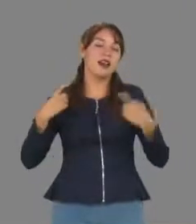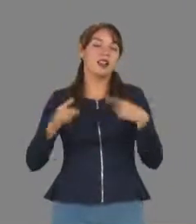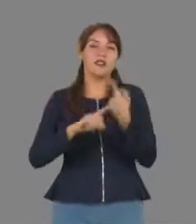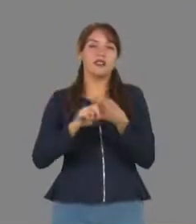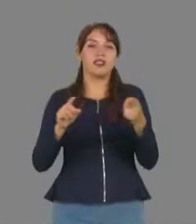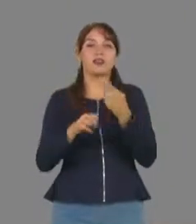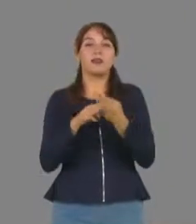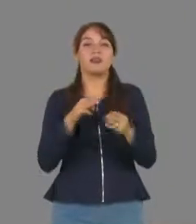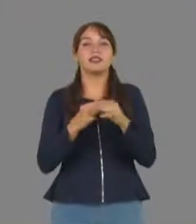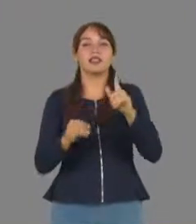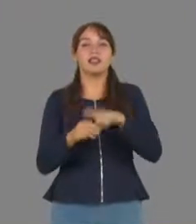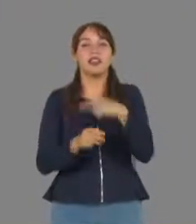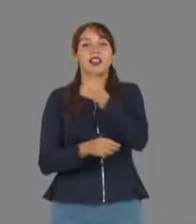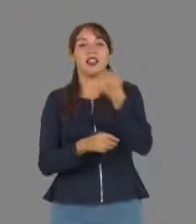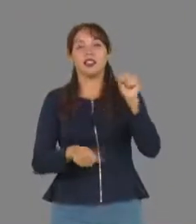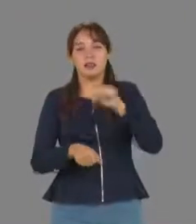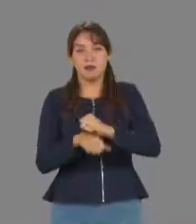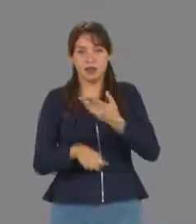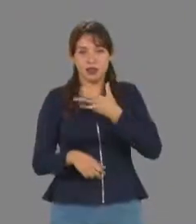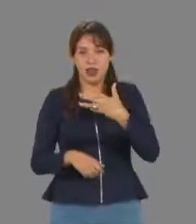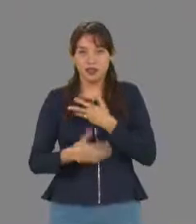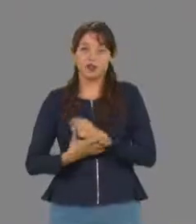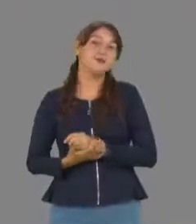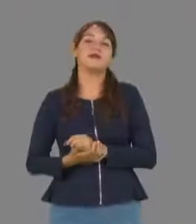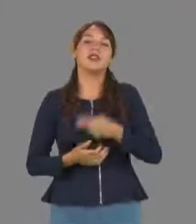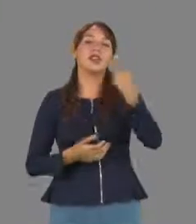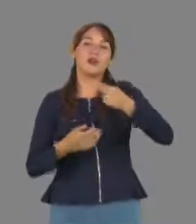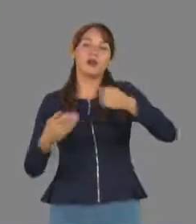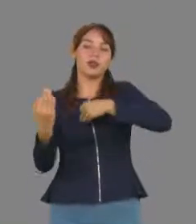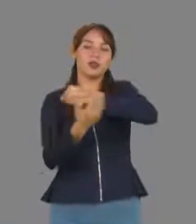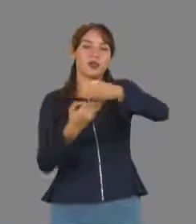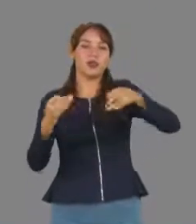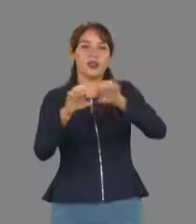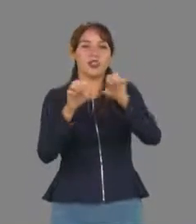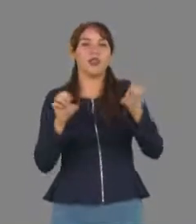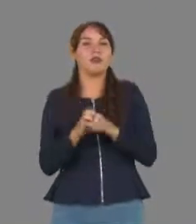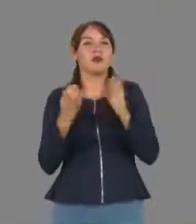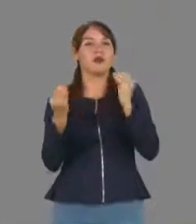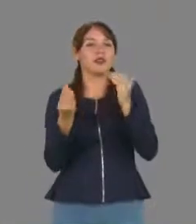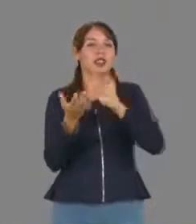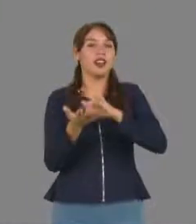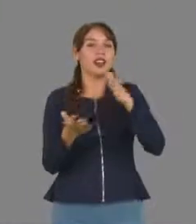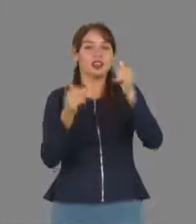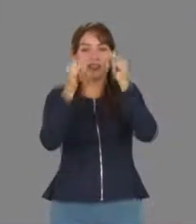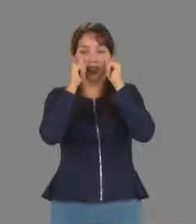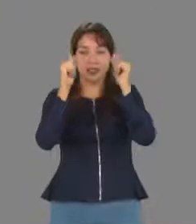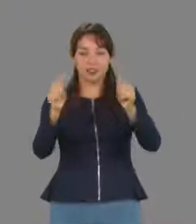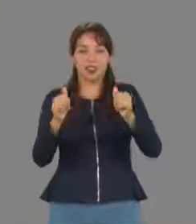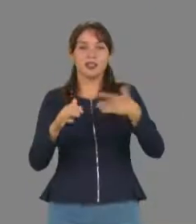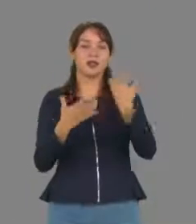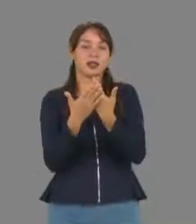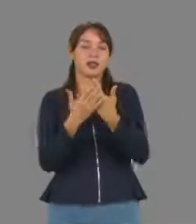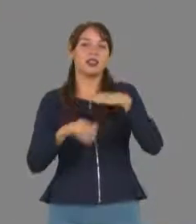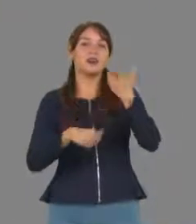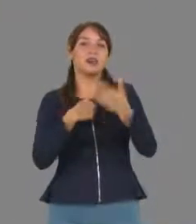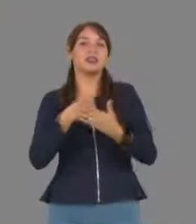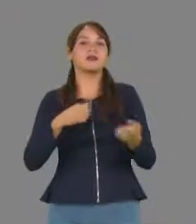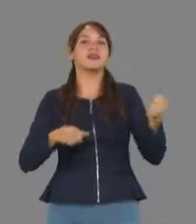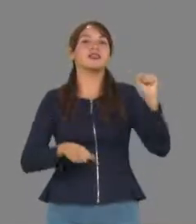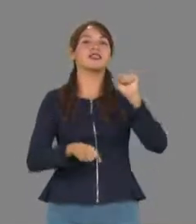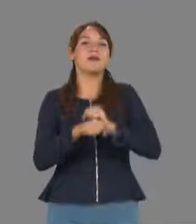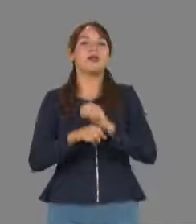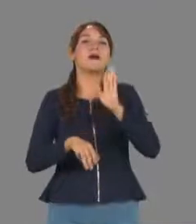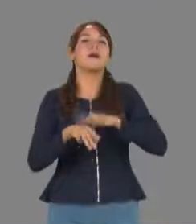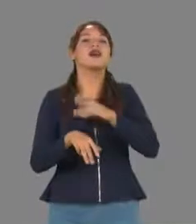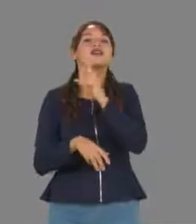que cada semana tenemos para usted. A nombre de quienes lo hacen posible, agradezco el favor de su atención y lo esperamos la próxima semana con más noticias